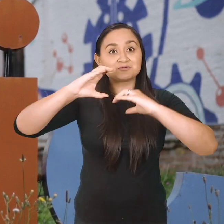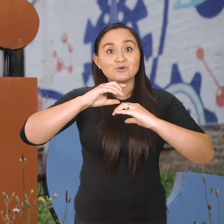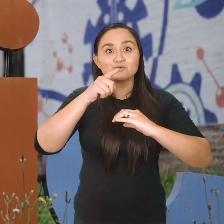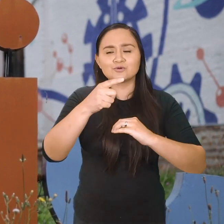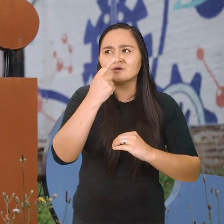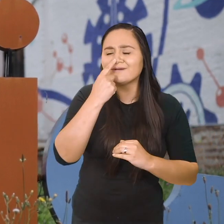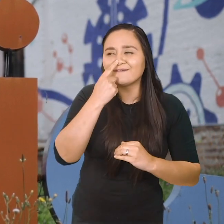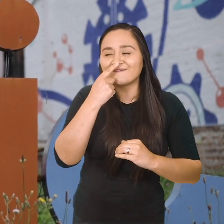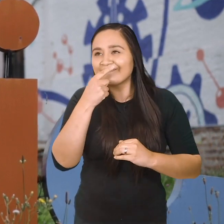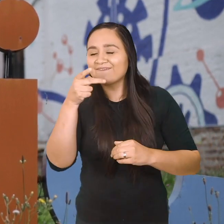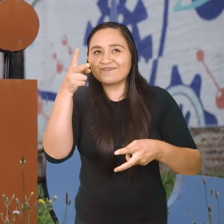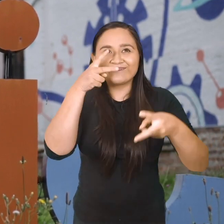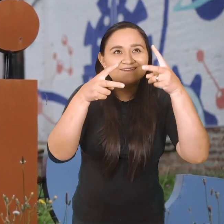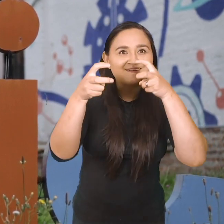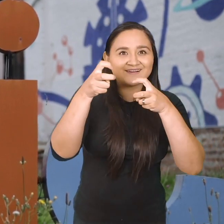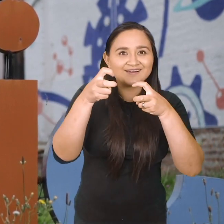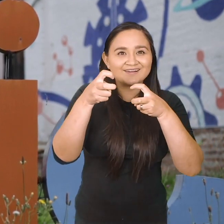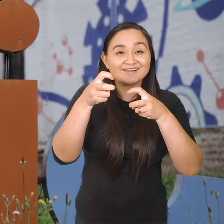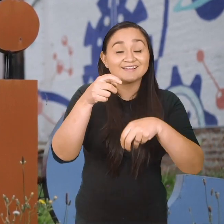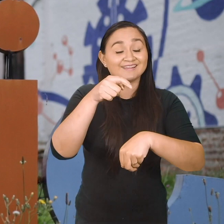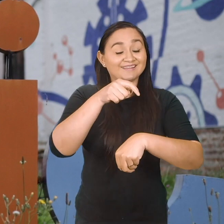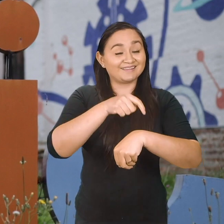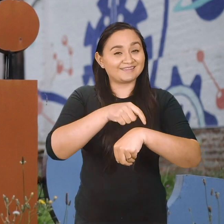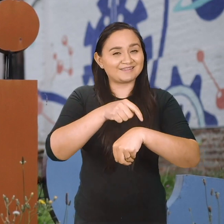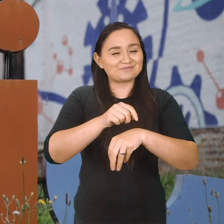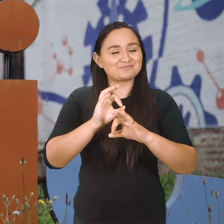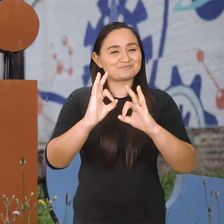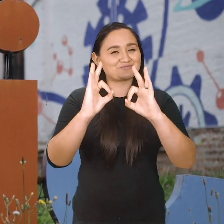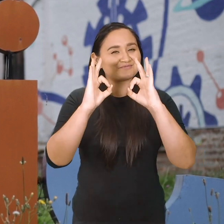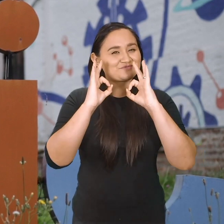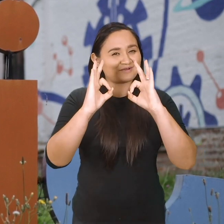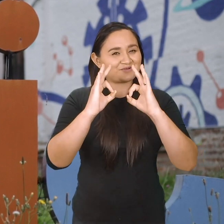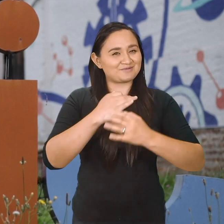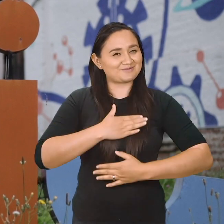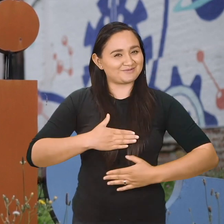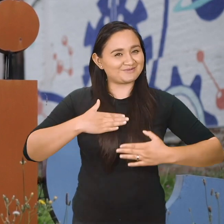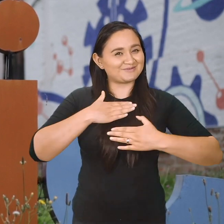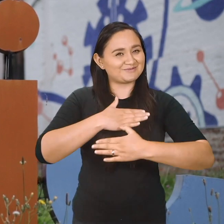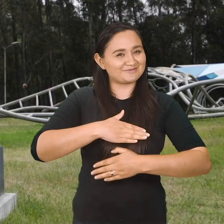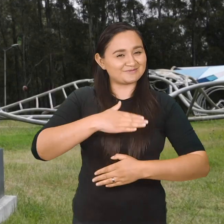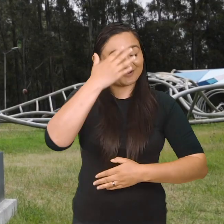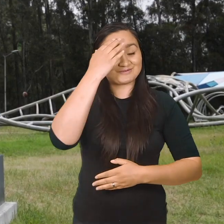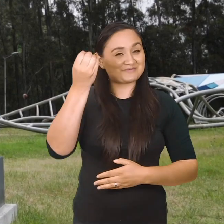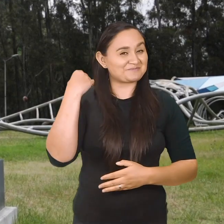fomentar tu curiosidad, te brindará momentos únicos e inolvidables.